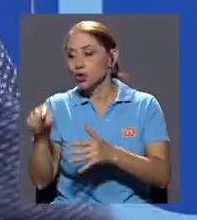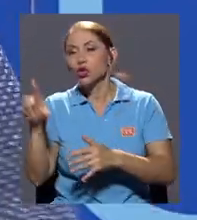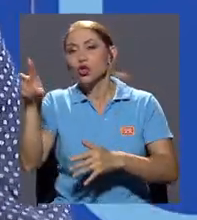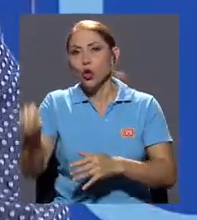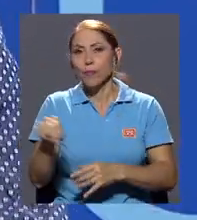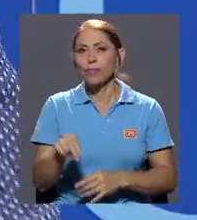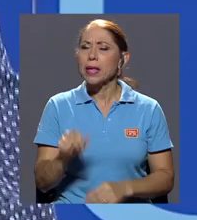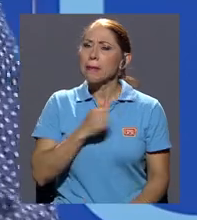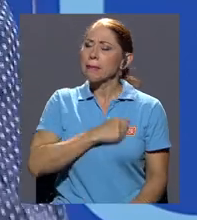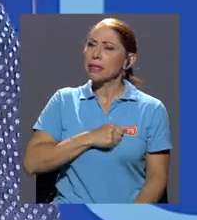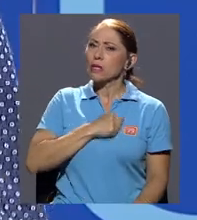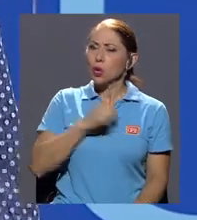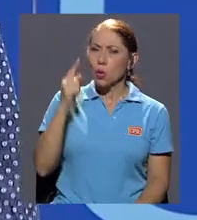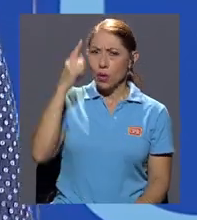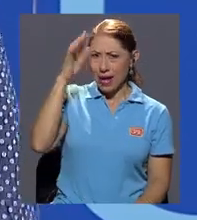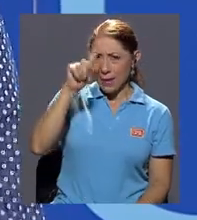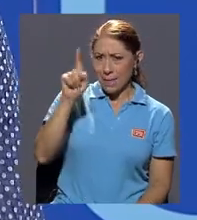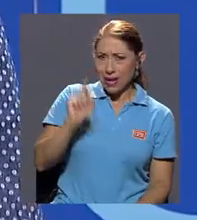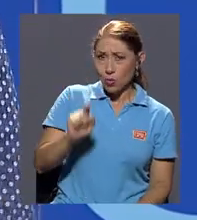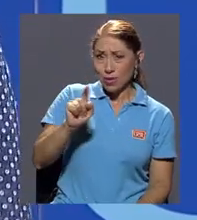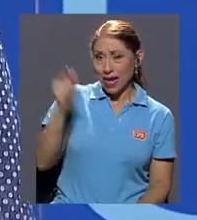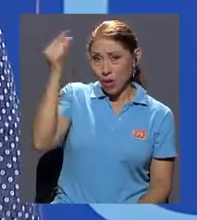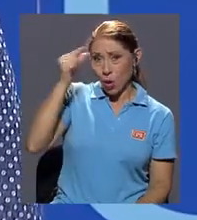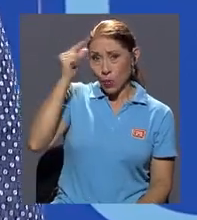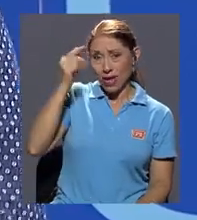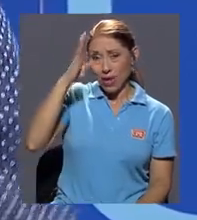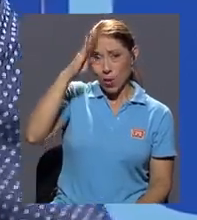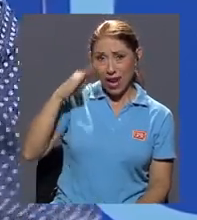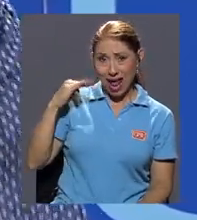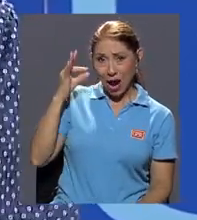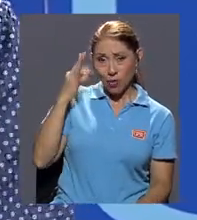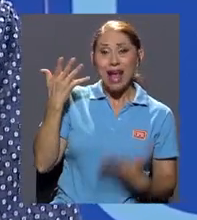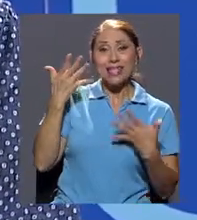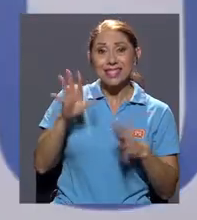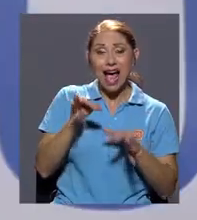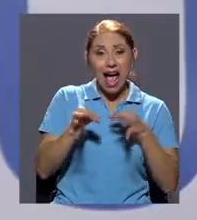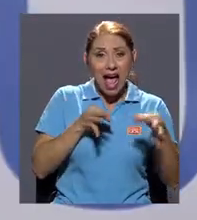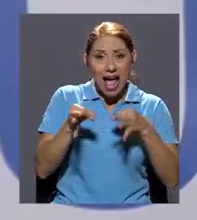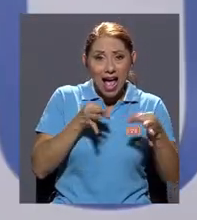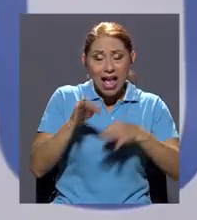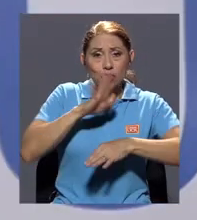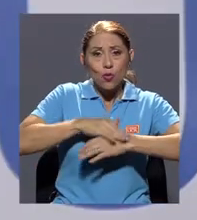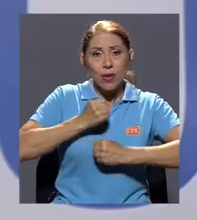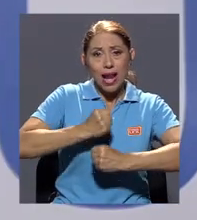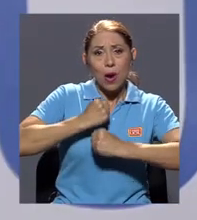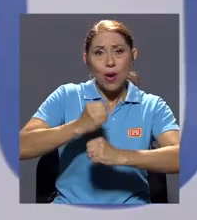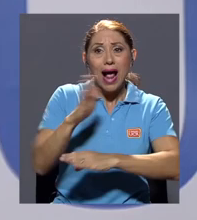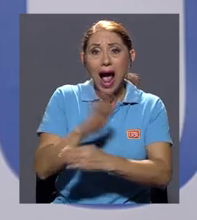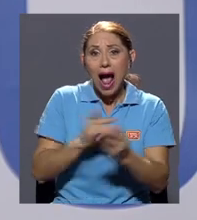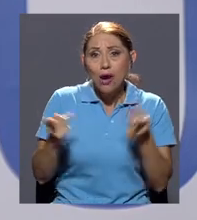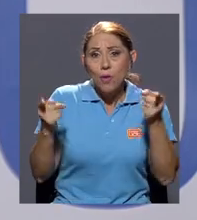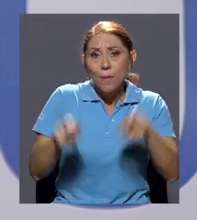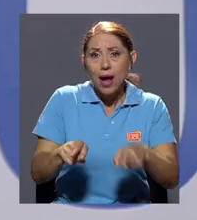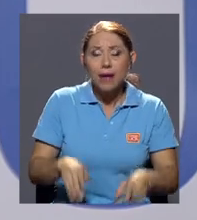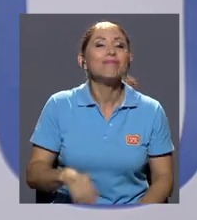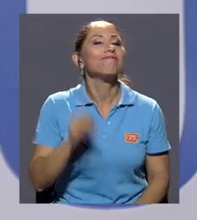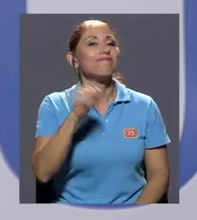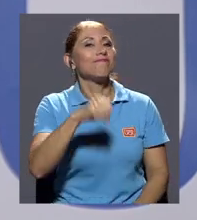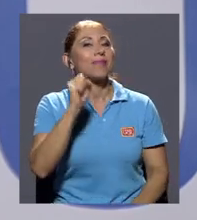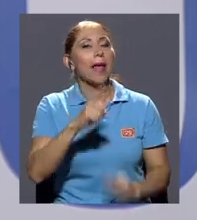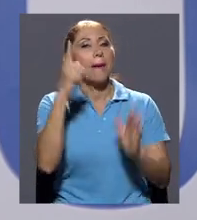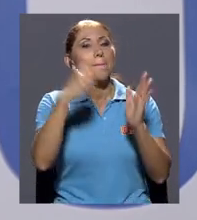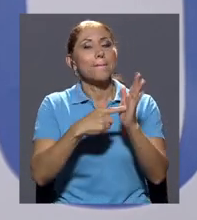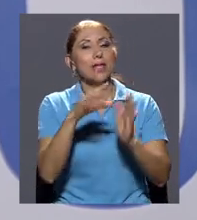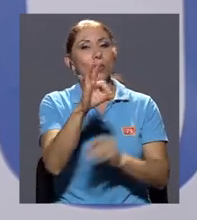algo se había, digamos, aclarado bastante en torno a este derecho a la huelga, pero pasó algo? Casualmente, a eso iba. En 1943